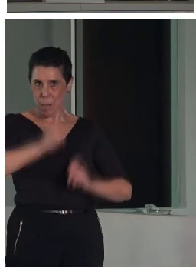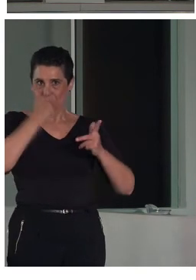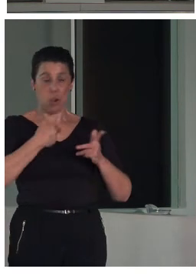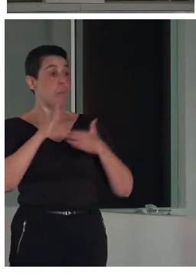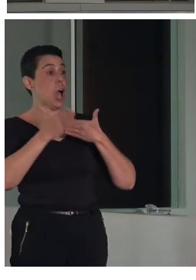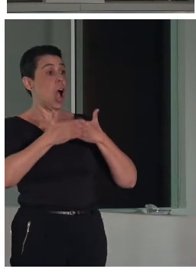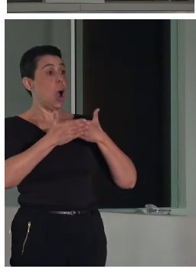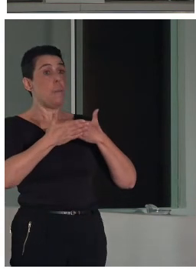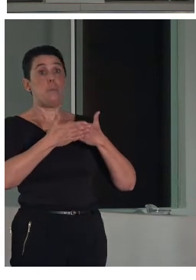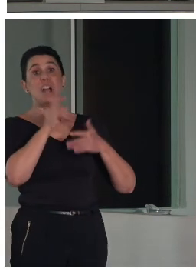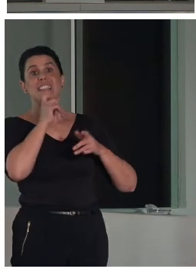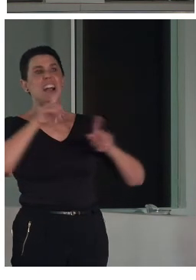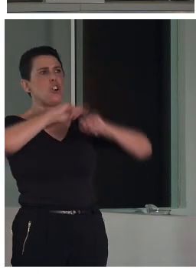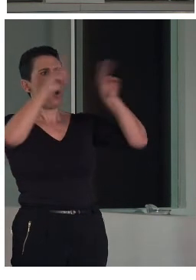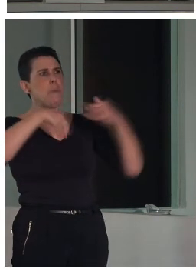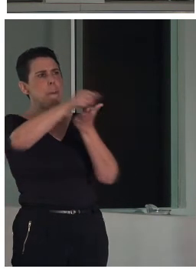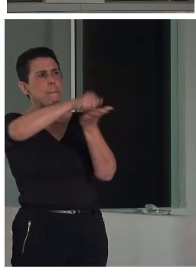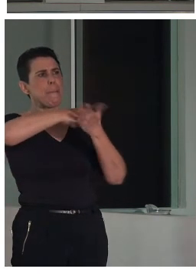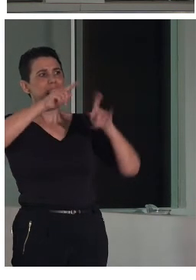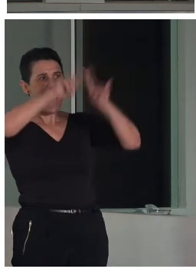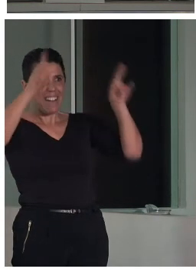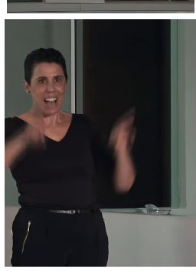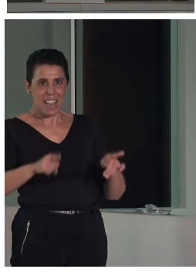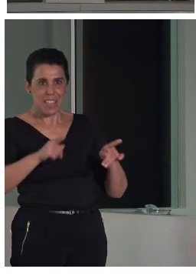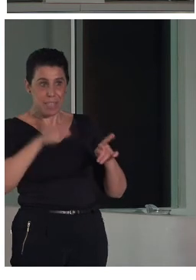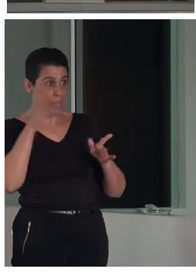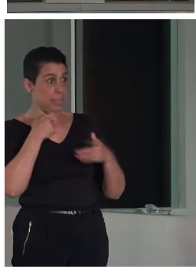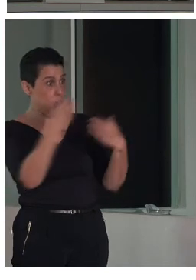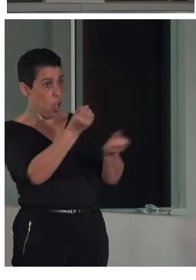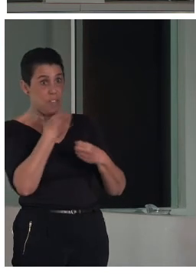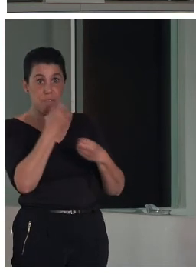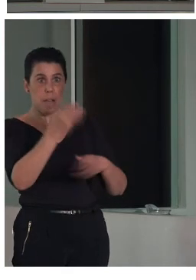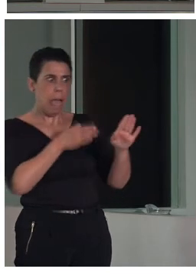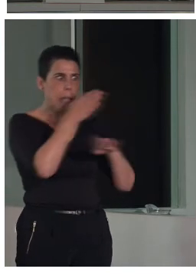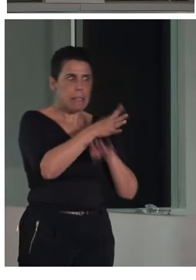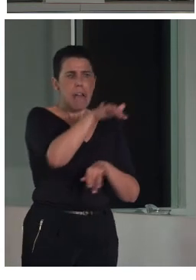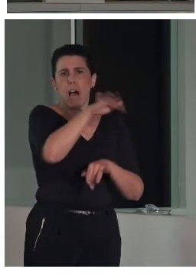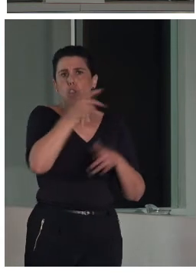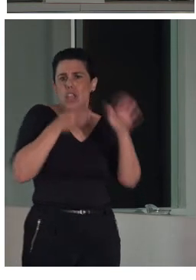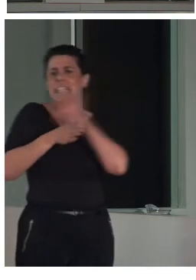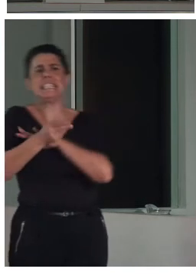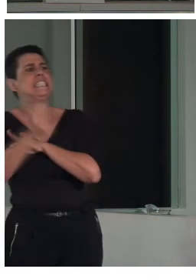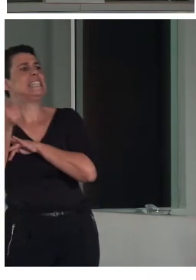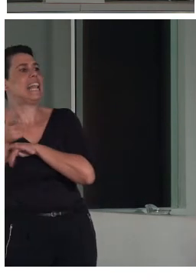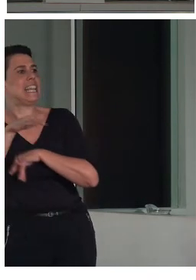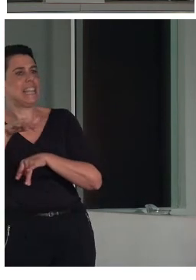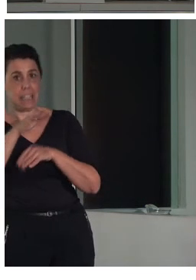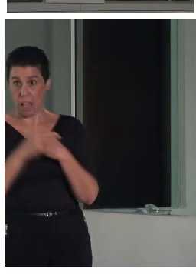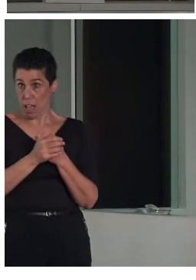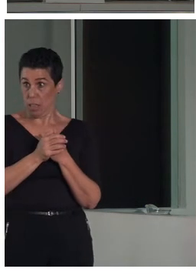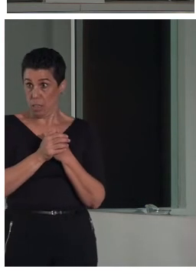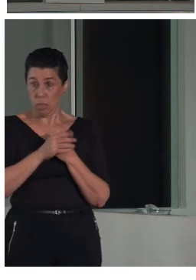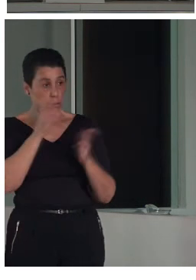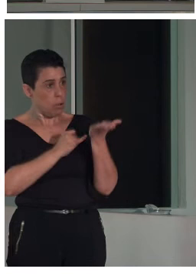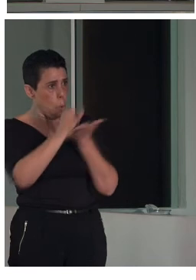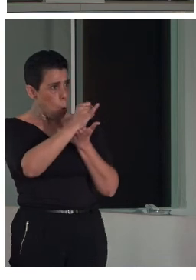como vanos para indicar cuáles son los puntos de entrada y de salida y en definitiva es un plano que tiene elementos muy esquemáticos pero que al final